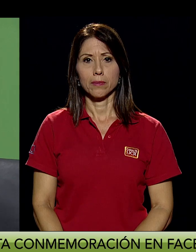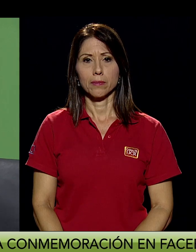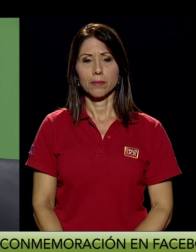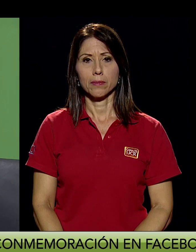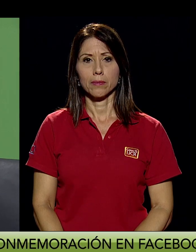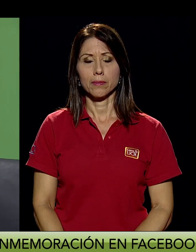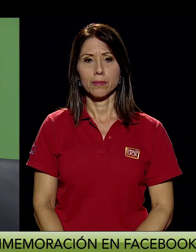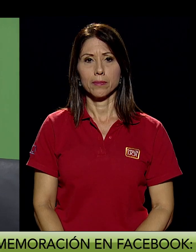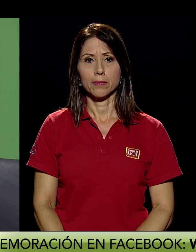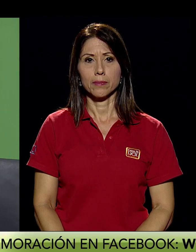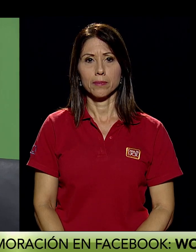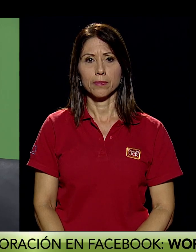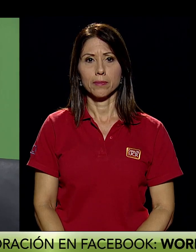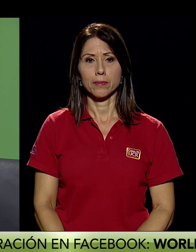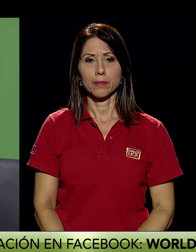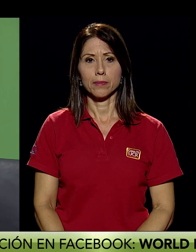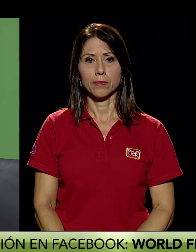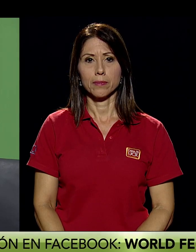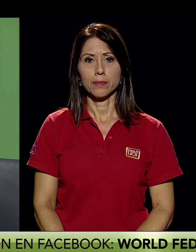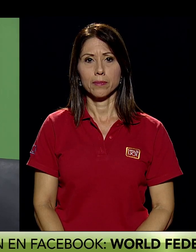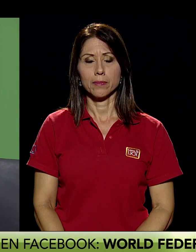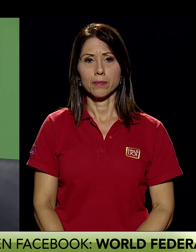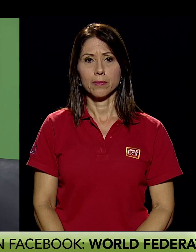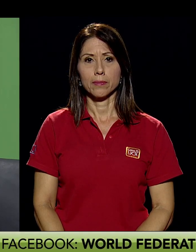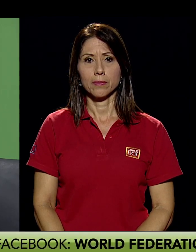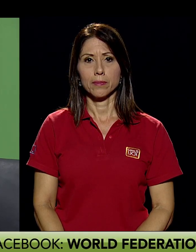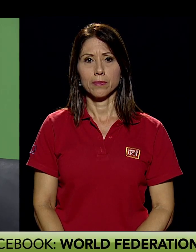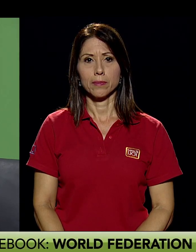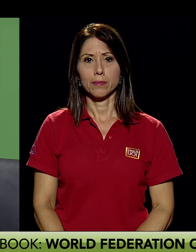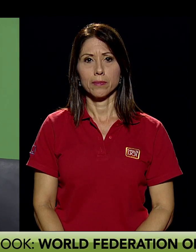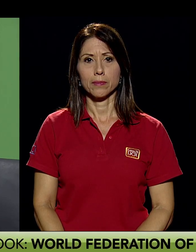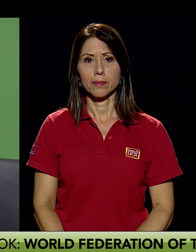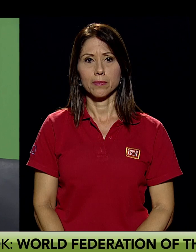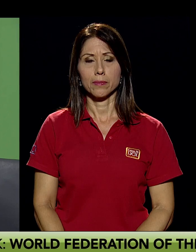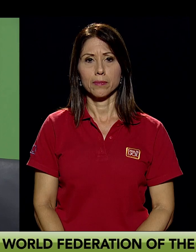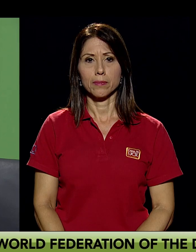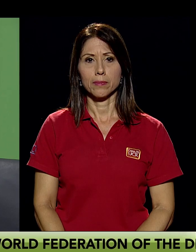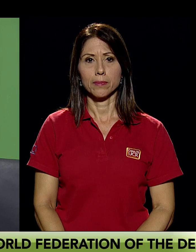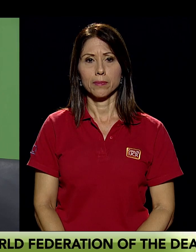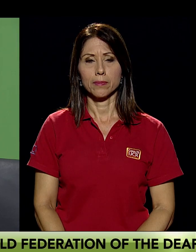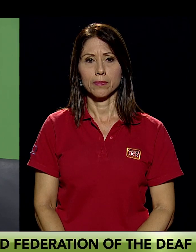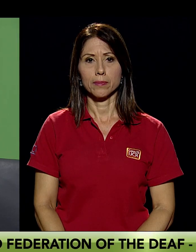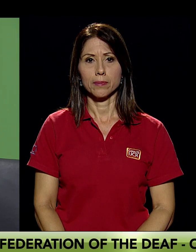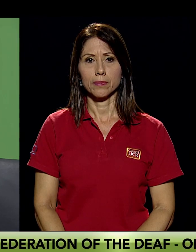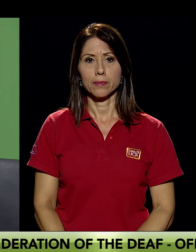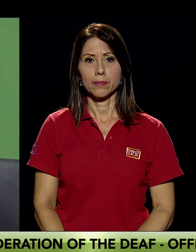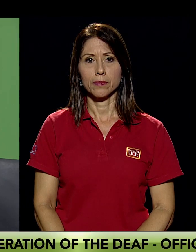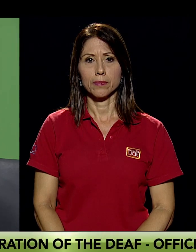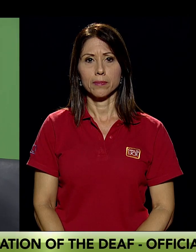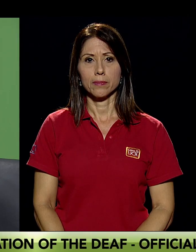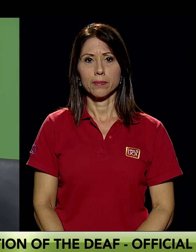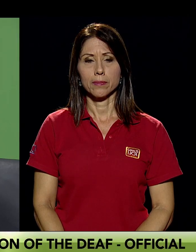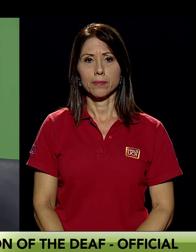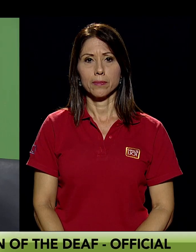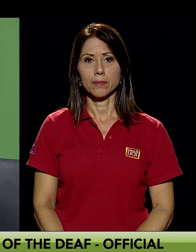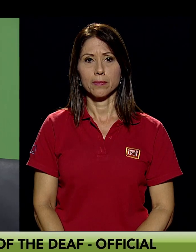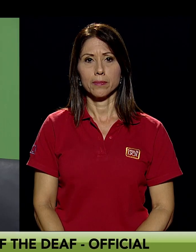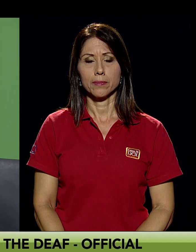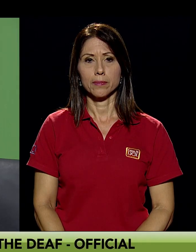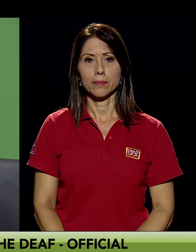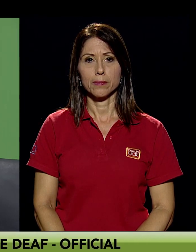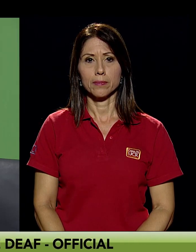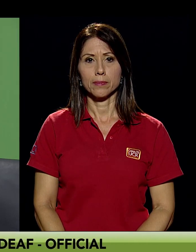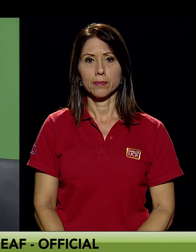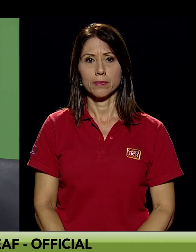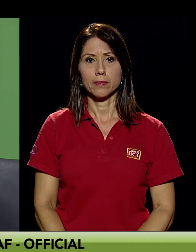Es algo clave para nosotros, la comunidad sorda, que nosotros con la lengua de señas somos iguales, porque muchas personas oyentes no consideran a la